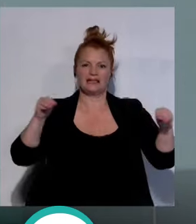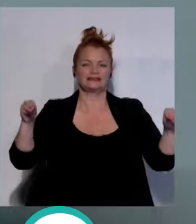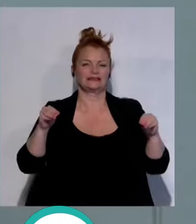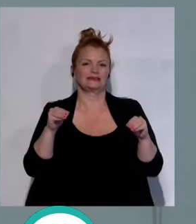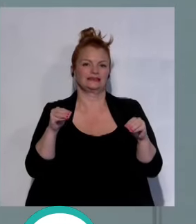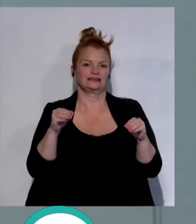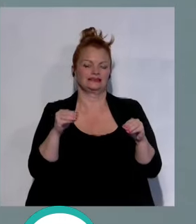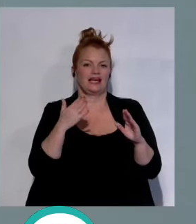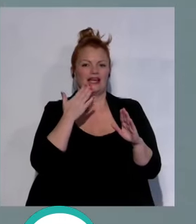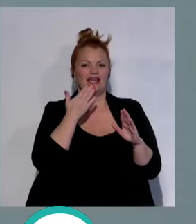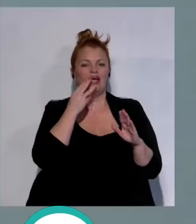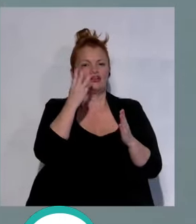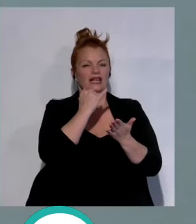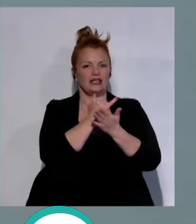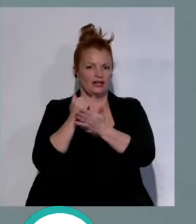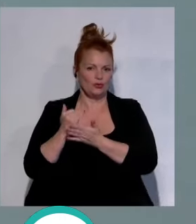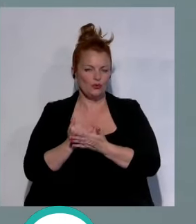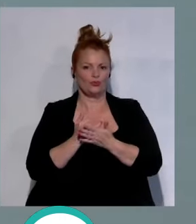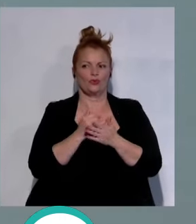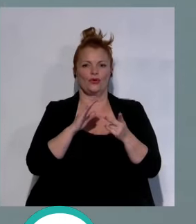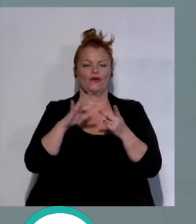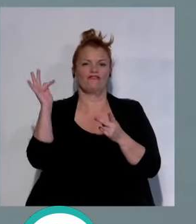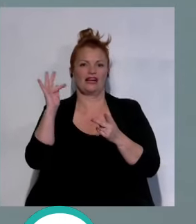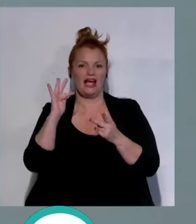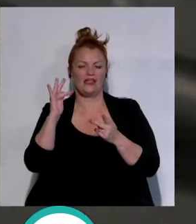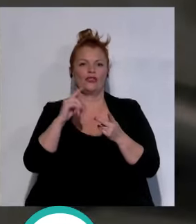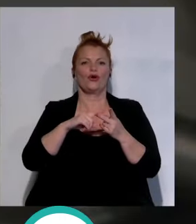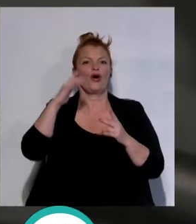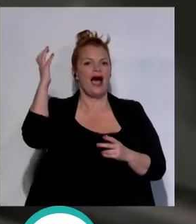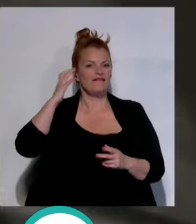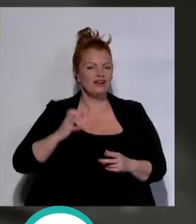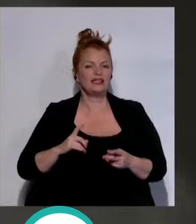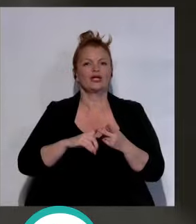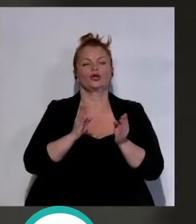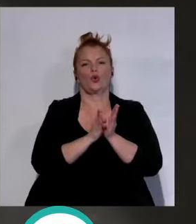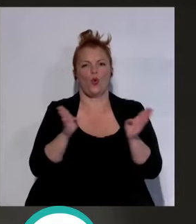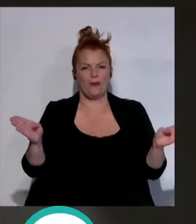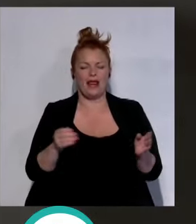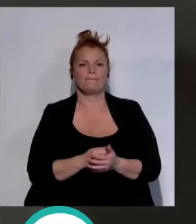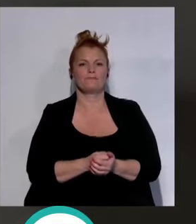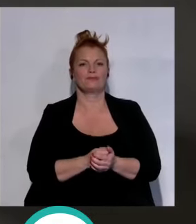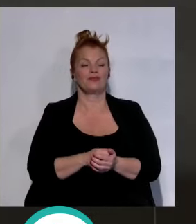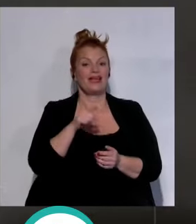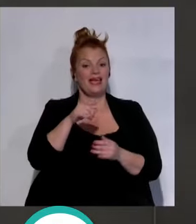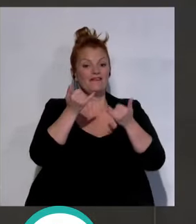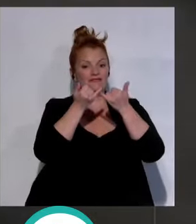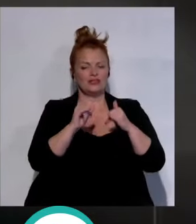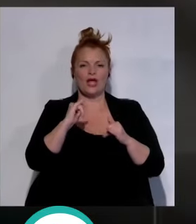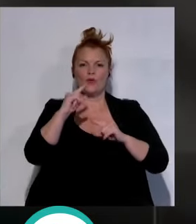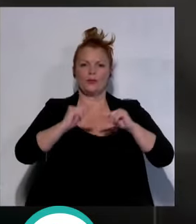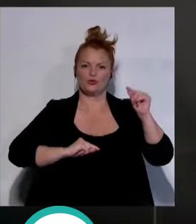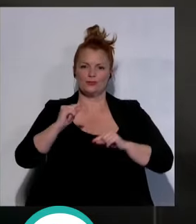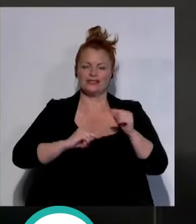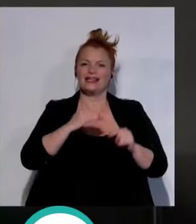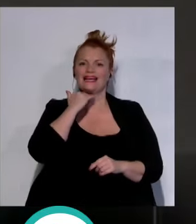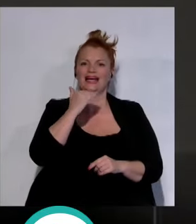entonces pues son tres institutos de la ciudad el Fernando Aguilar Rafael Alberti y el Columela el festival ha contado con un presupuesto